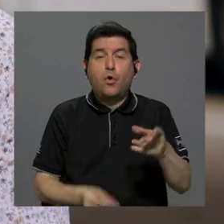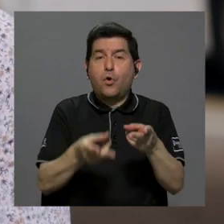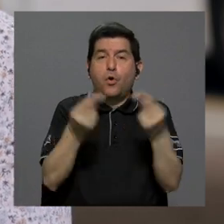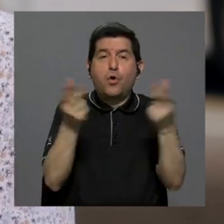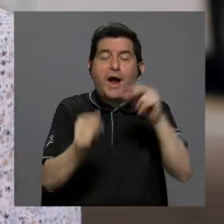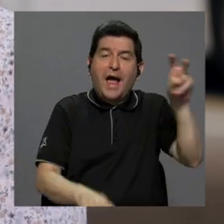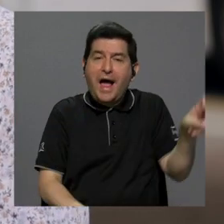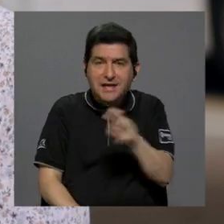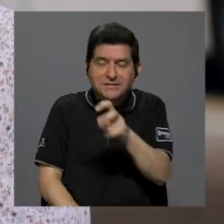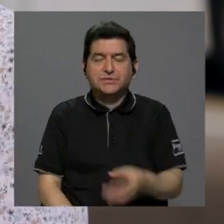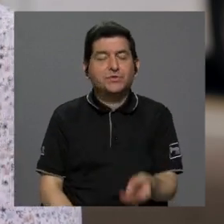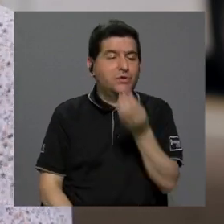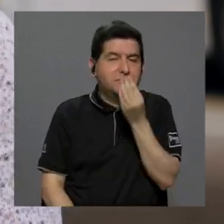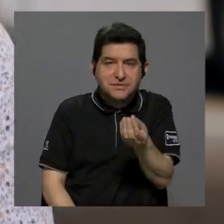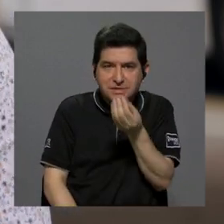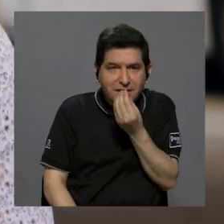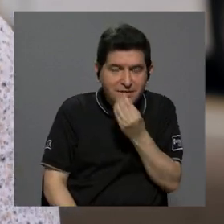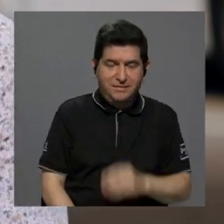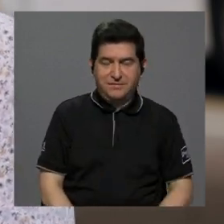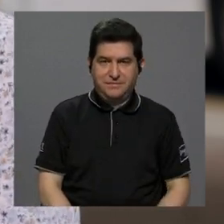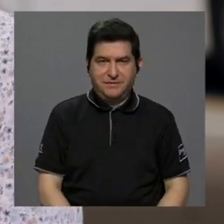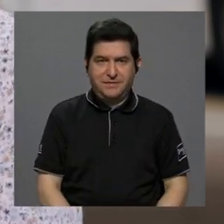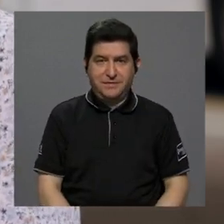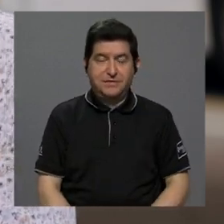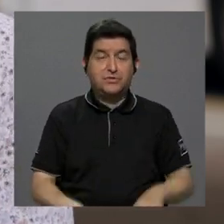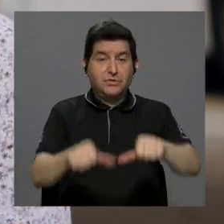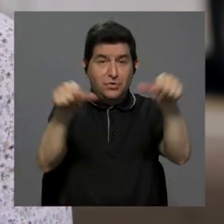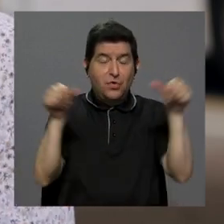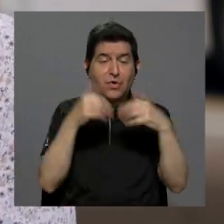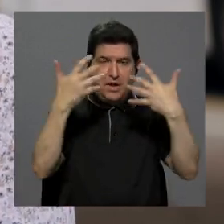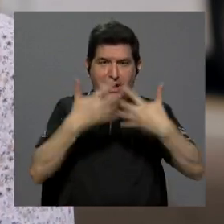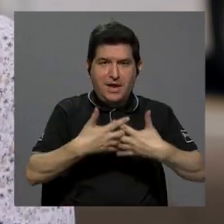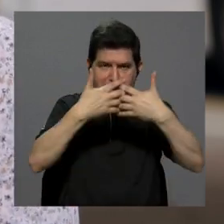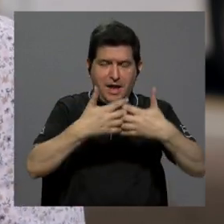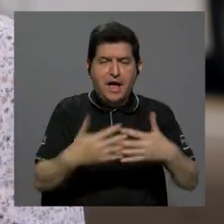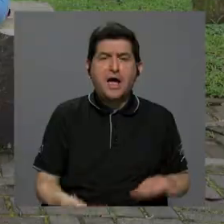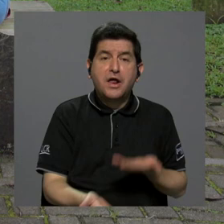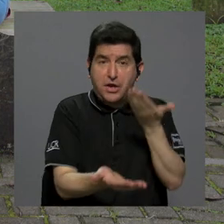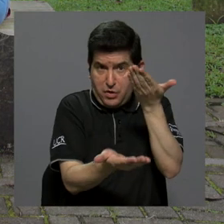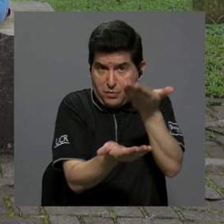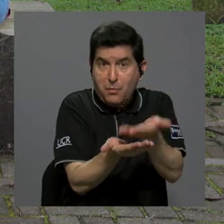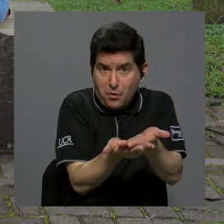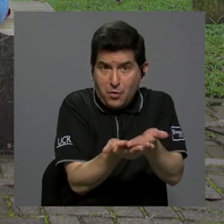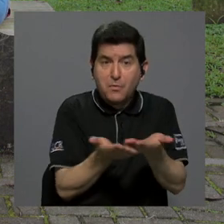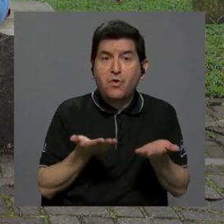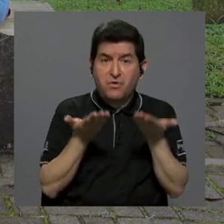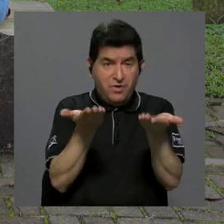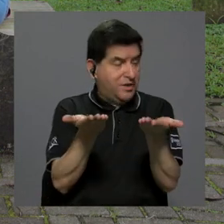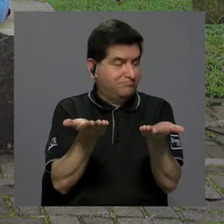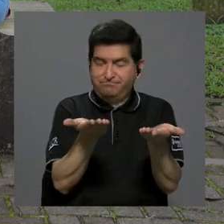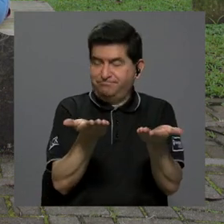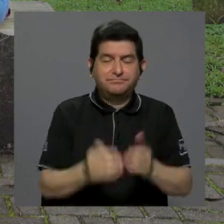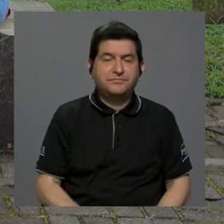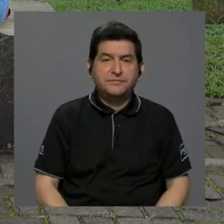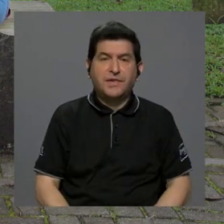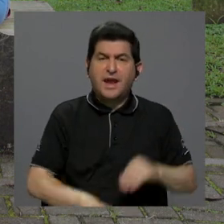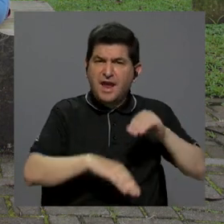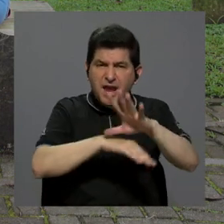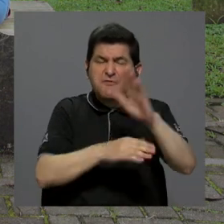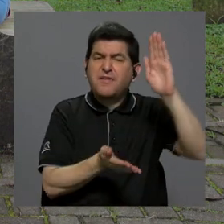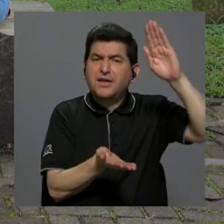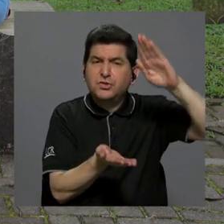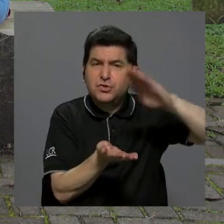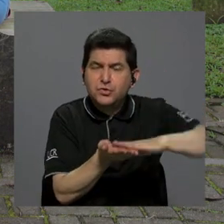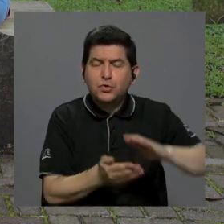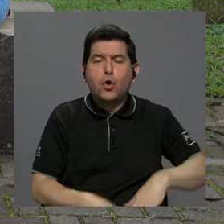en gastos de transporte, en alimentación que el sector patronal se ofrezca a dar. Y en